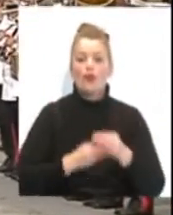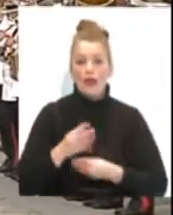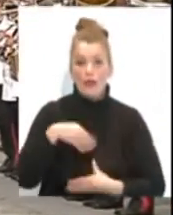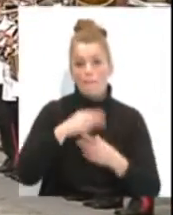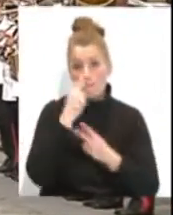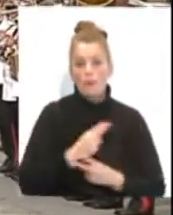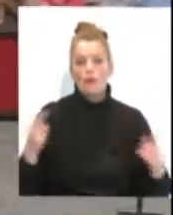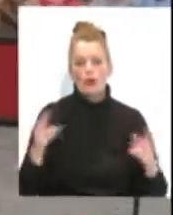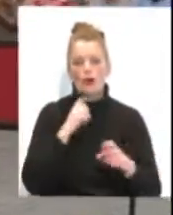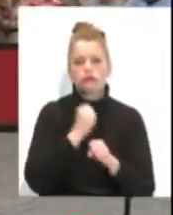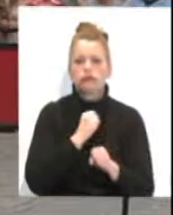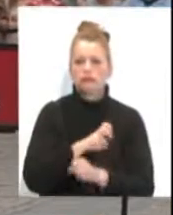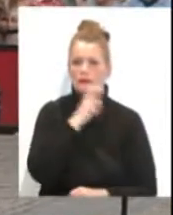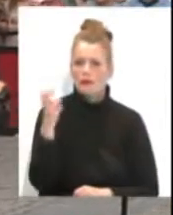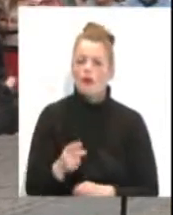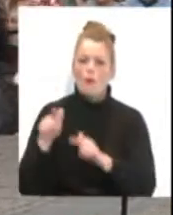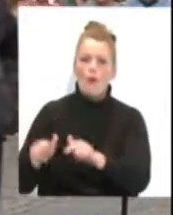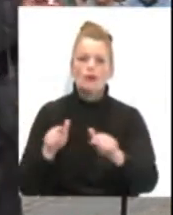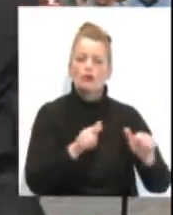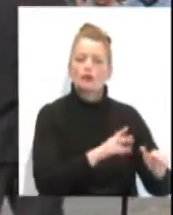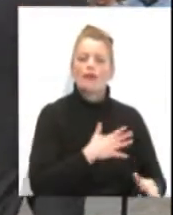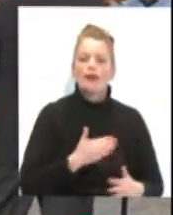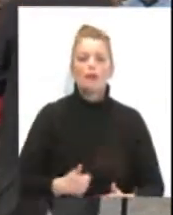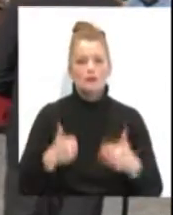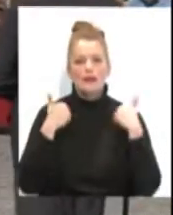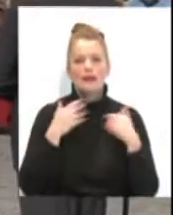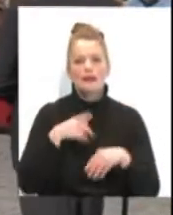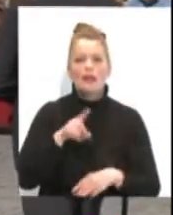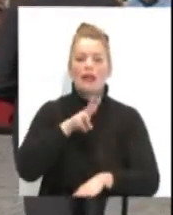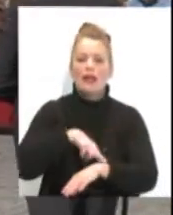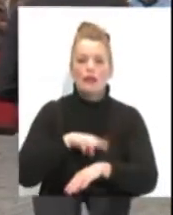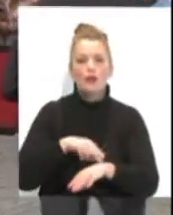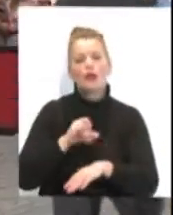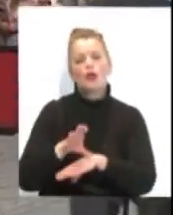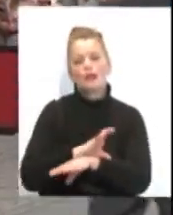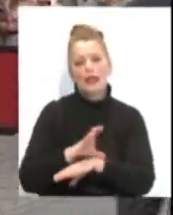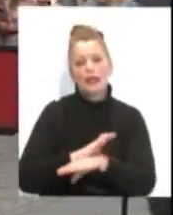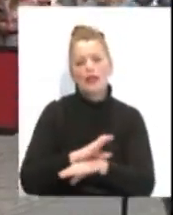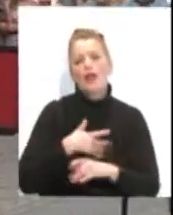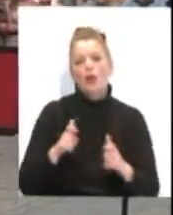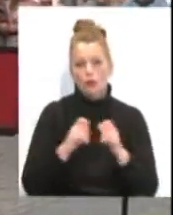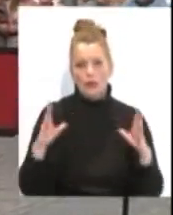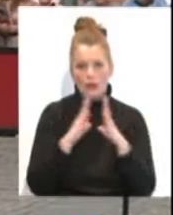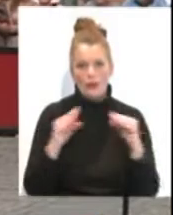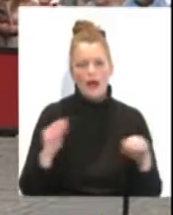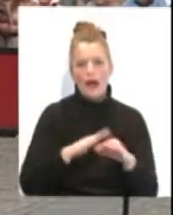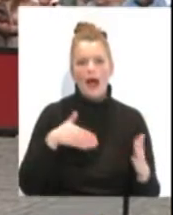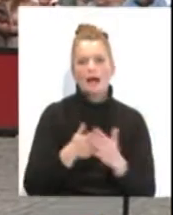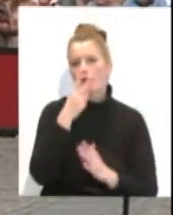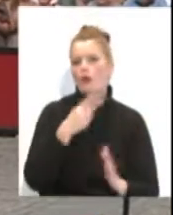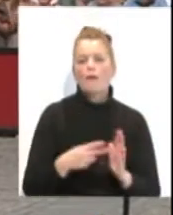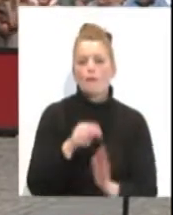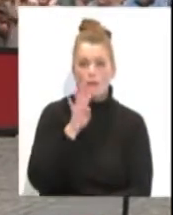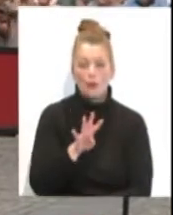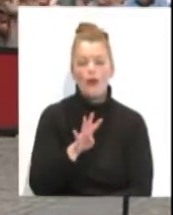pública ha desempeñado diversos puestos de responsabilidad en las delegaciones de las consejerías de la Junta de Andalucía hasta 2004.